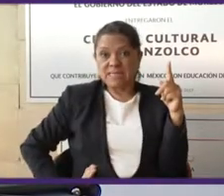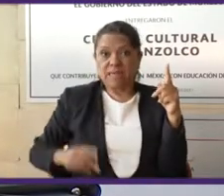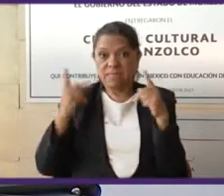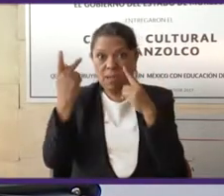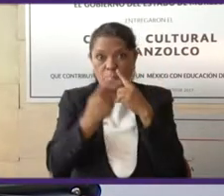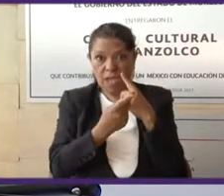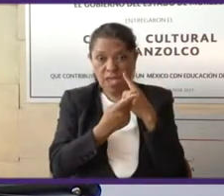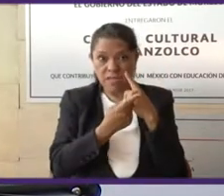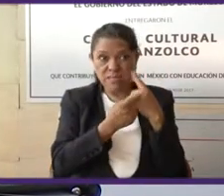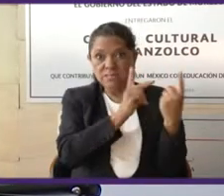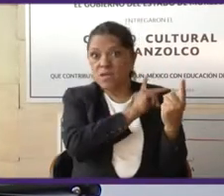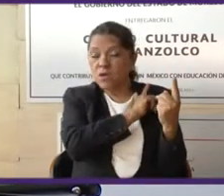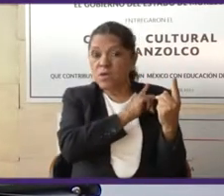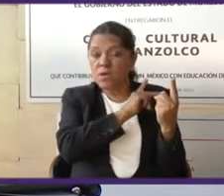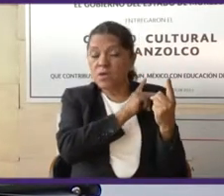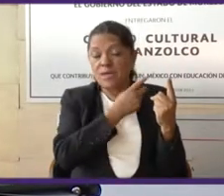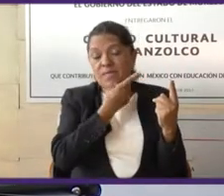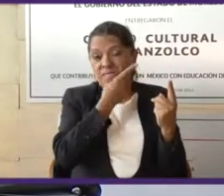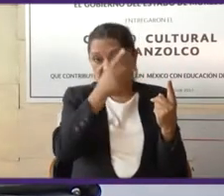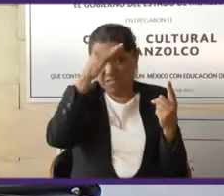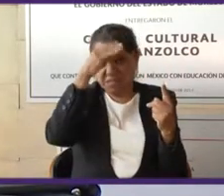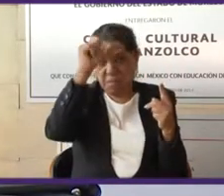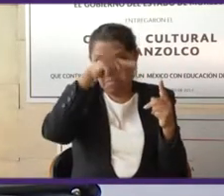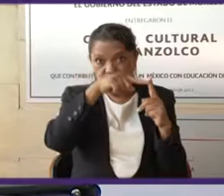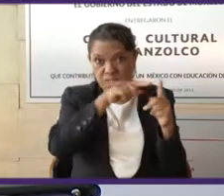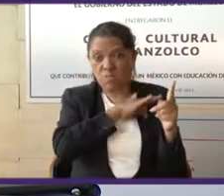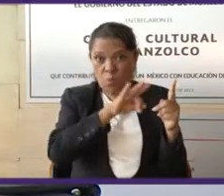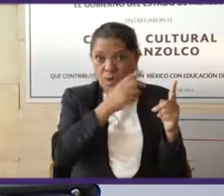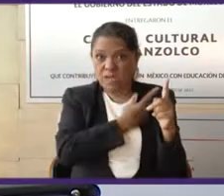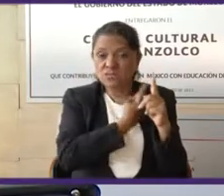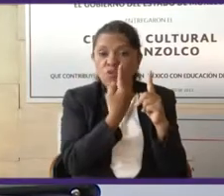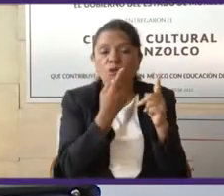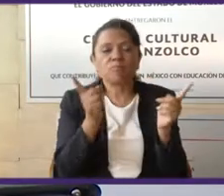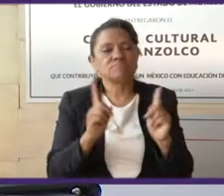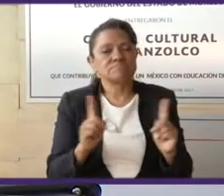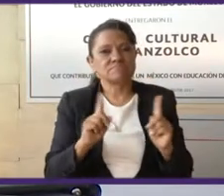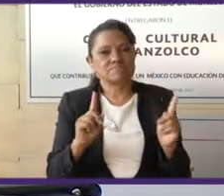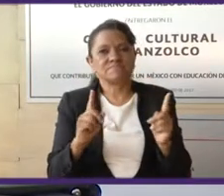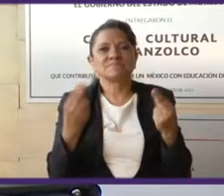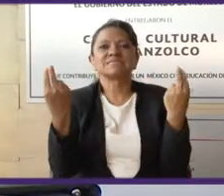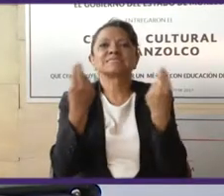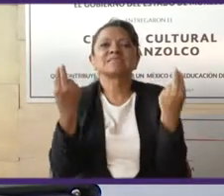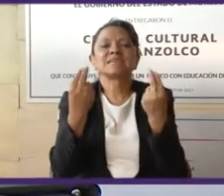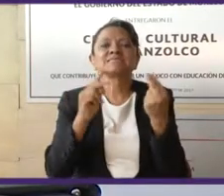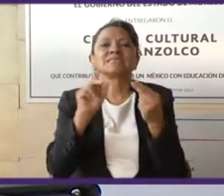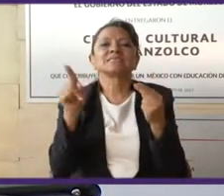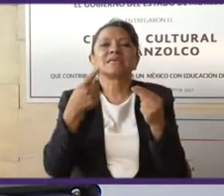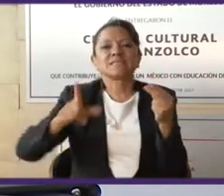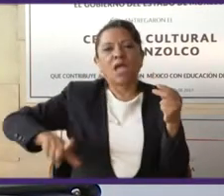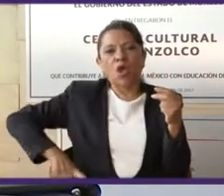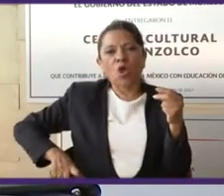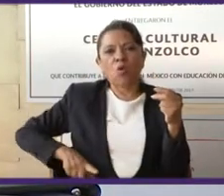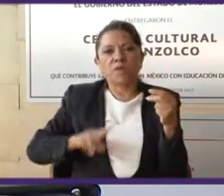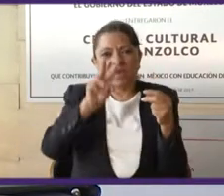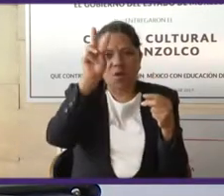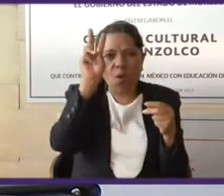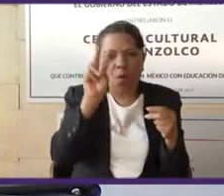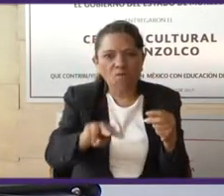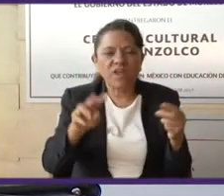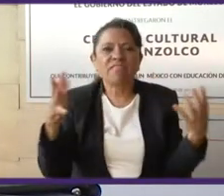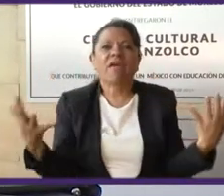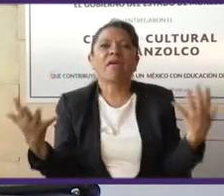Y aquí se pusieron ya muchos ejemplos que no repito. Que tiene que ser un gobierno auténticamente de